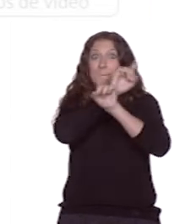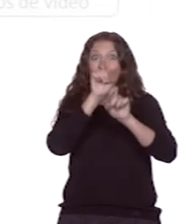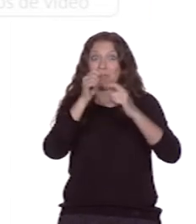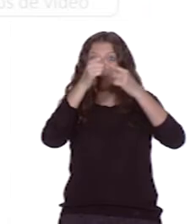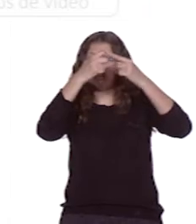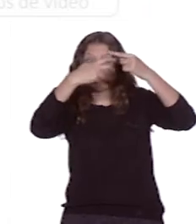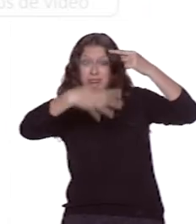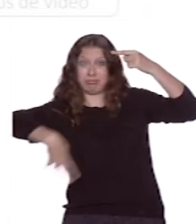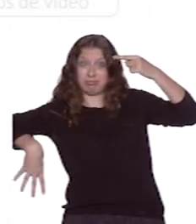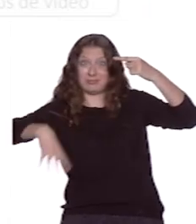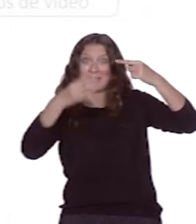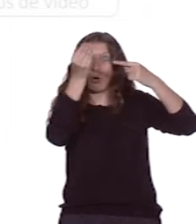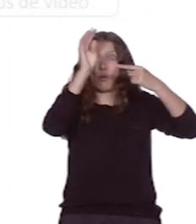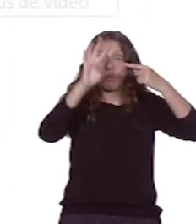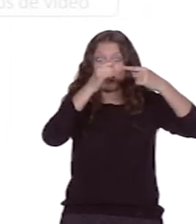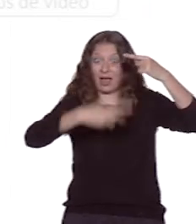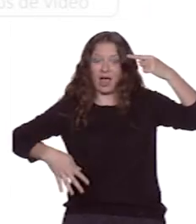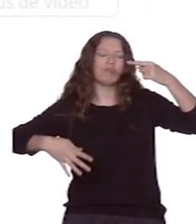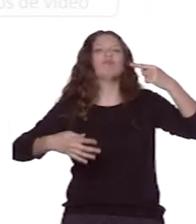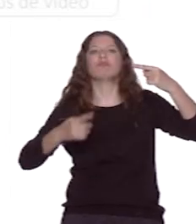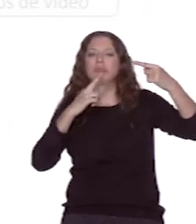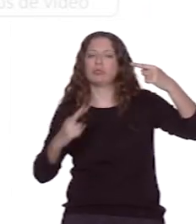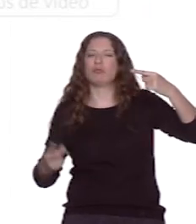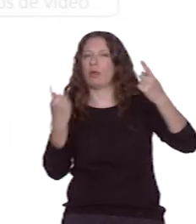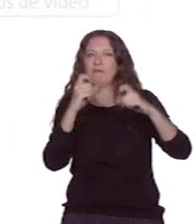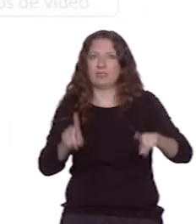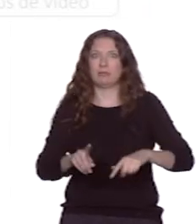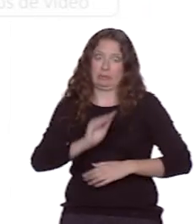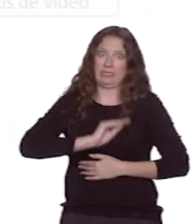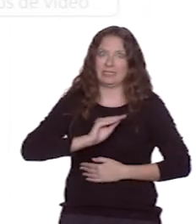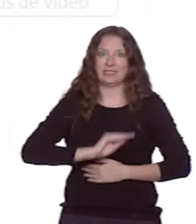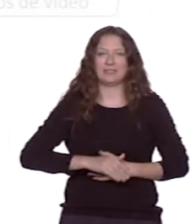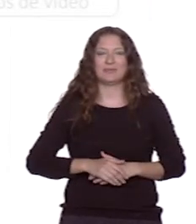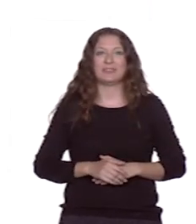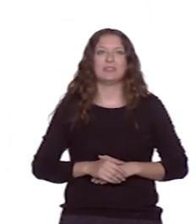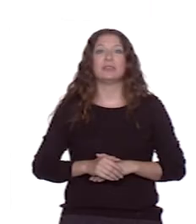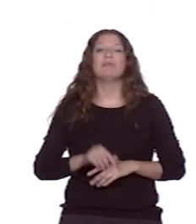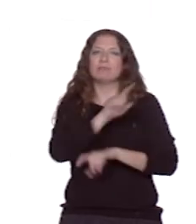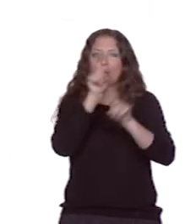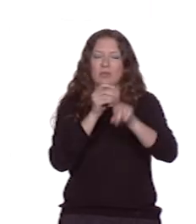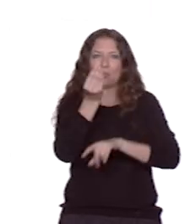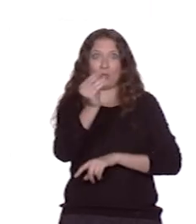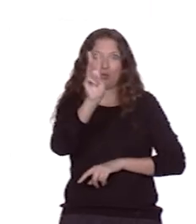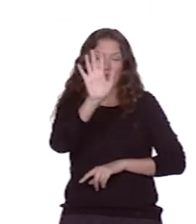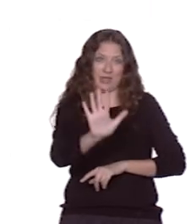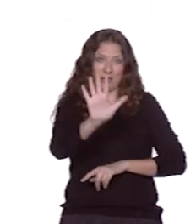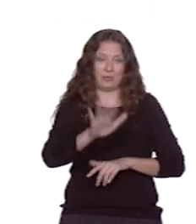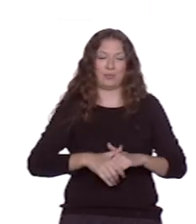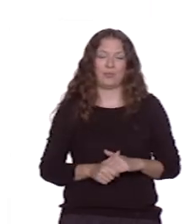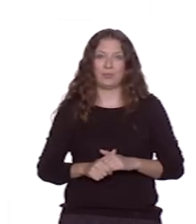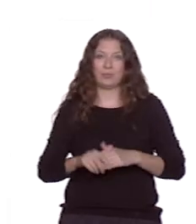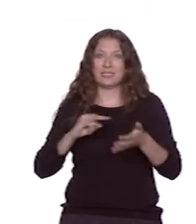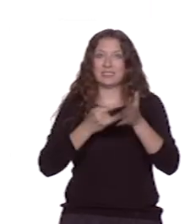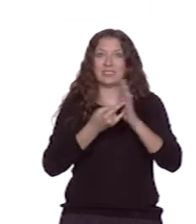cuelgan de la rama de la pregunta Q4, que son bastantes, y seguimos con la pregunta Q5. ¿Tiene el sistema